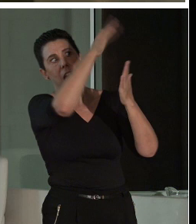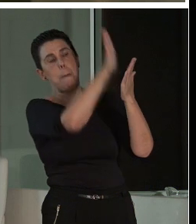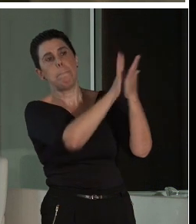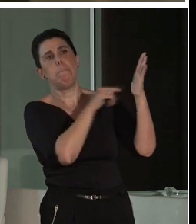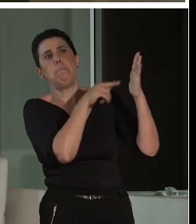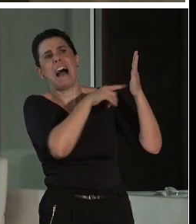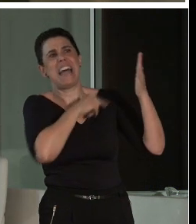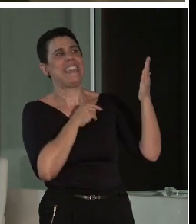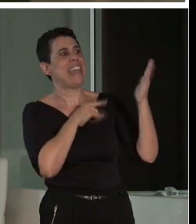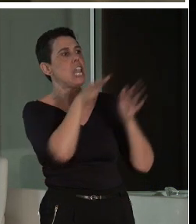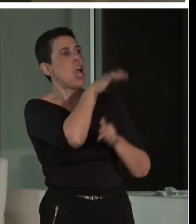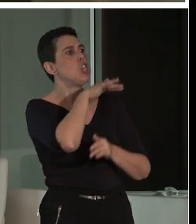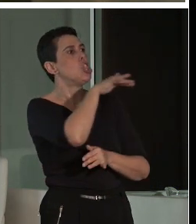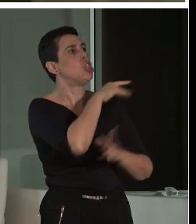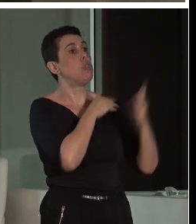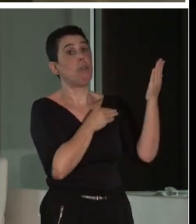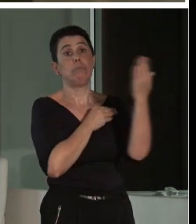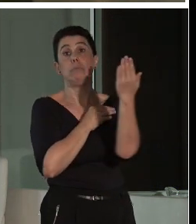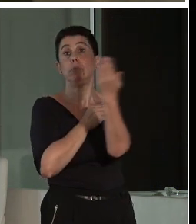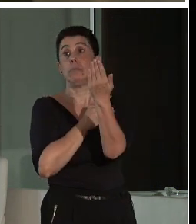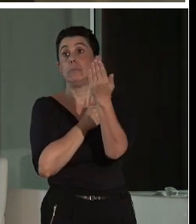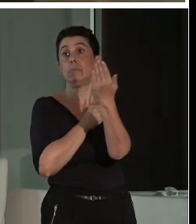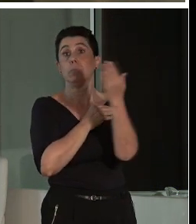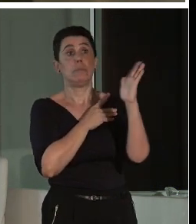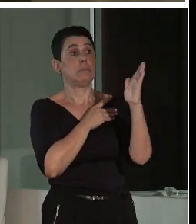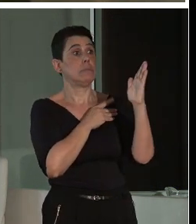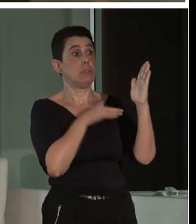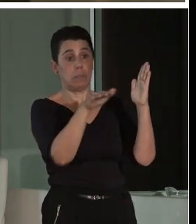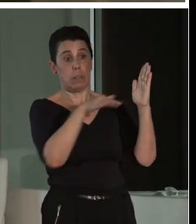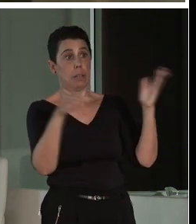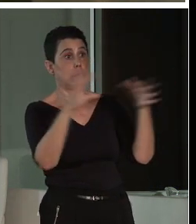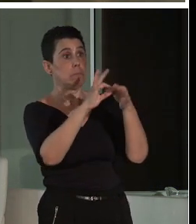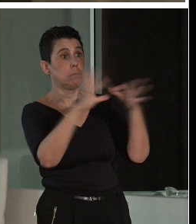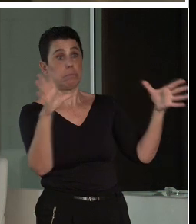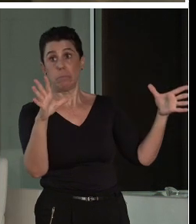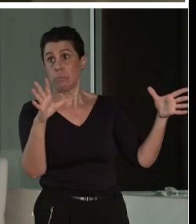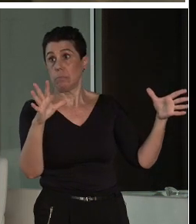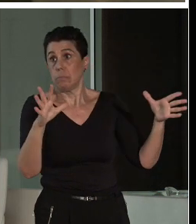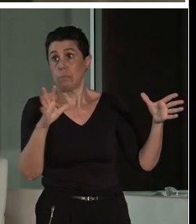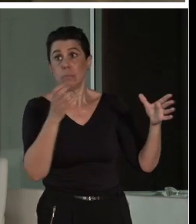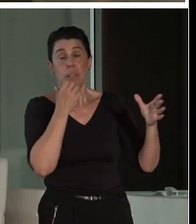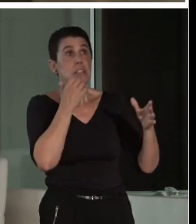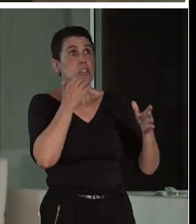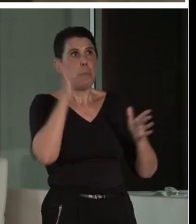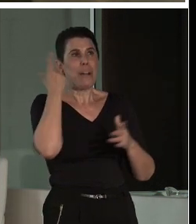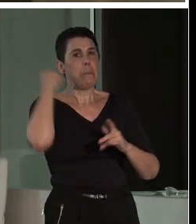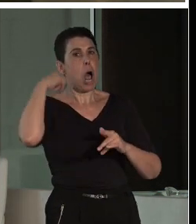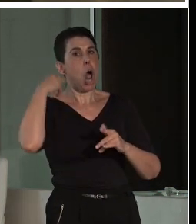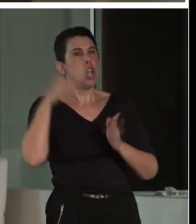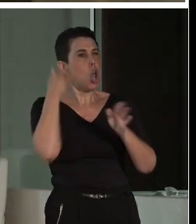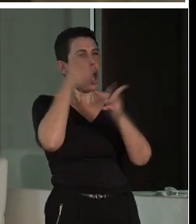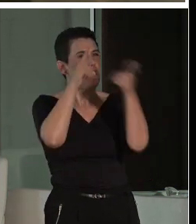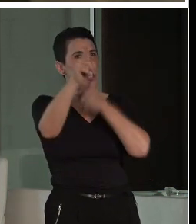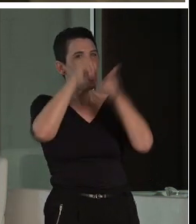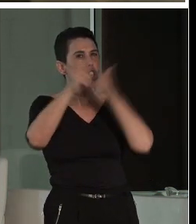tienen nada que ver con el sitio que estamos viendo. Si no lo han cambiado, la última vez que yo estuve en Londres, el panel que